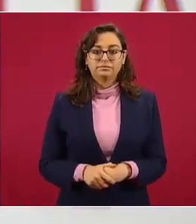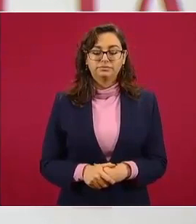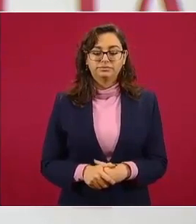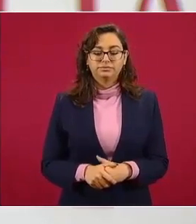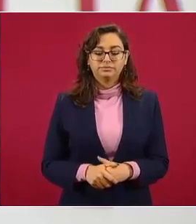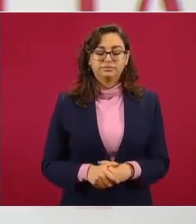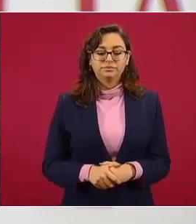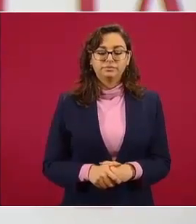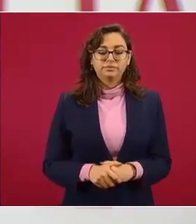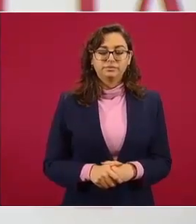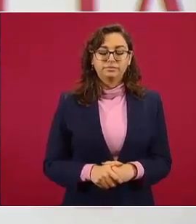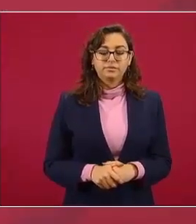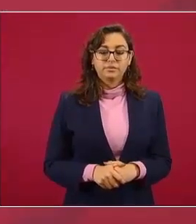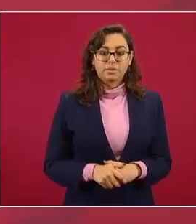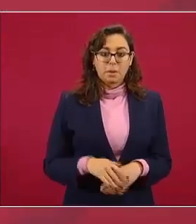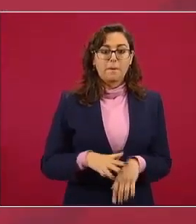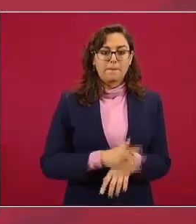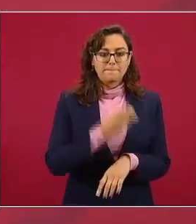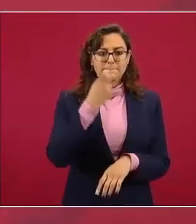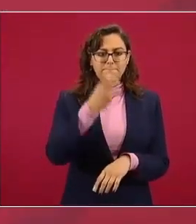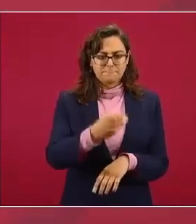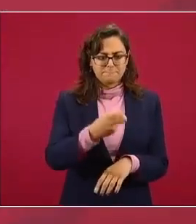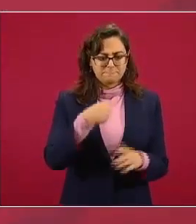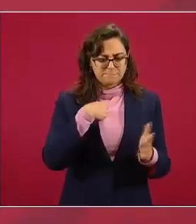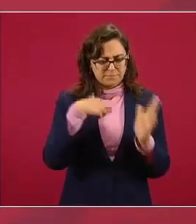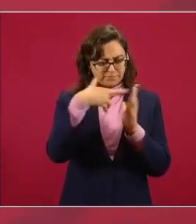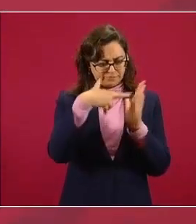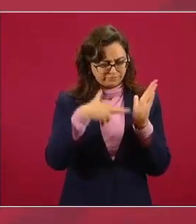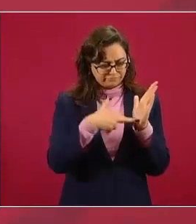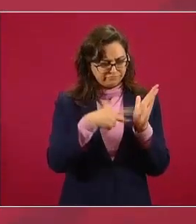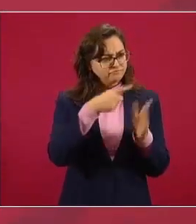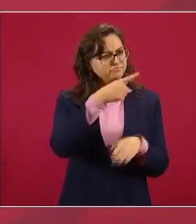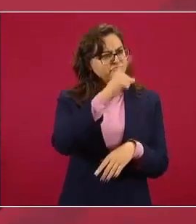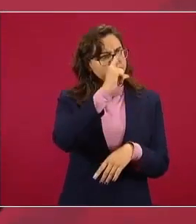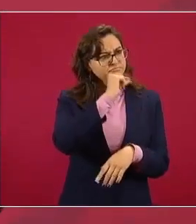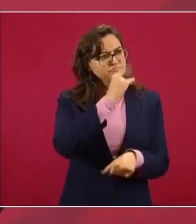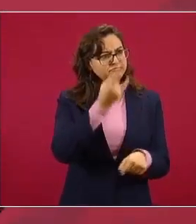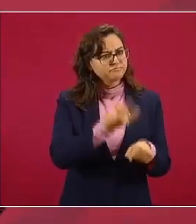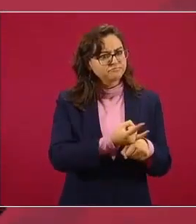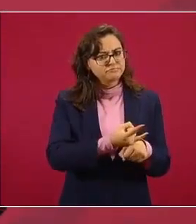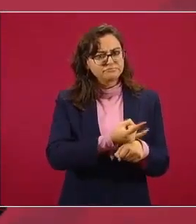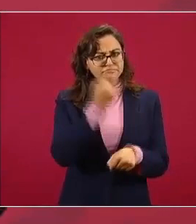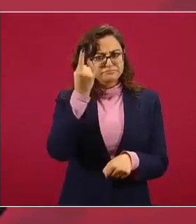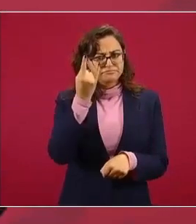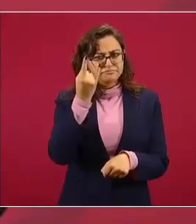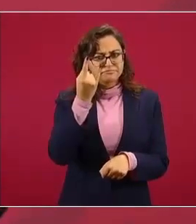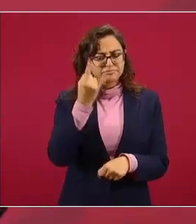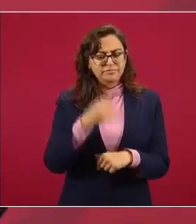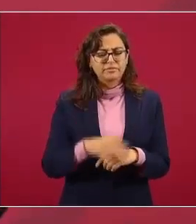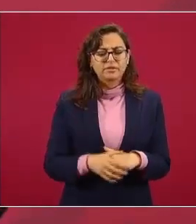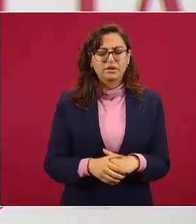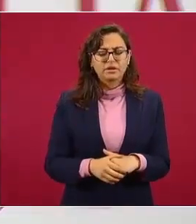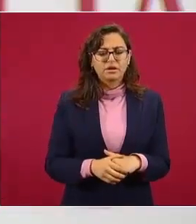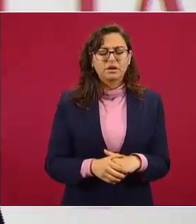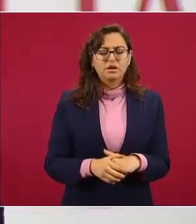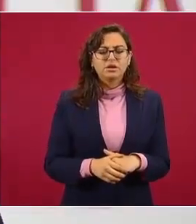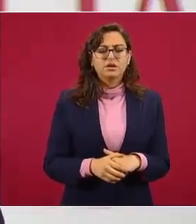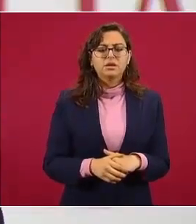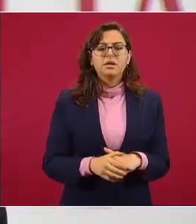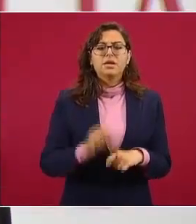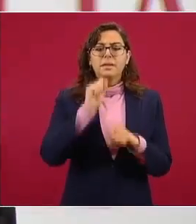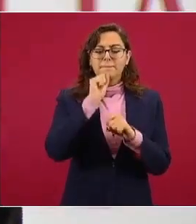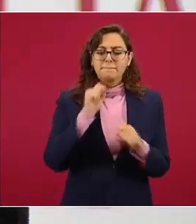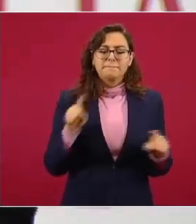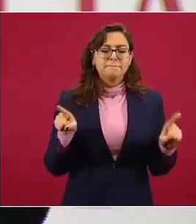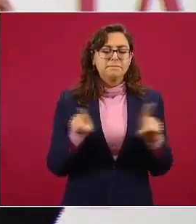entonces invocando ese precepto y en un sentido más amplio la toda la